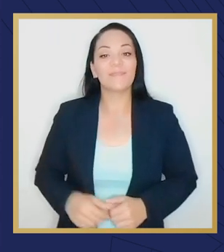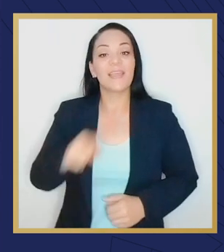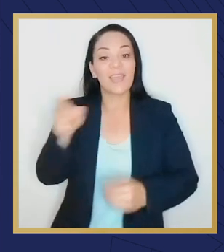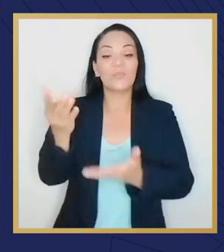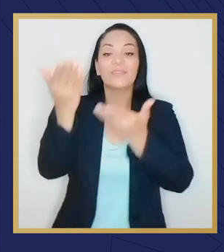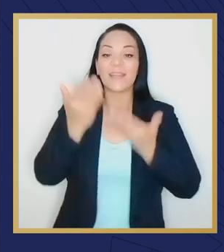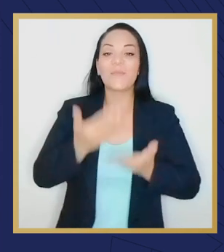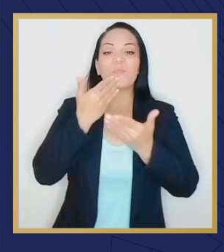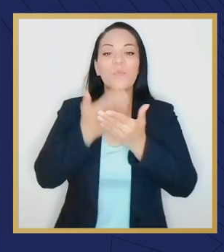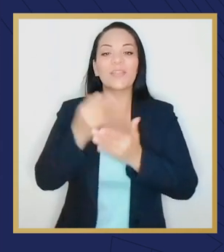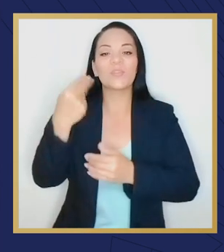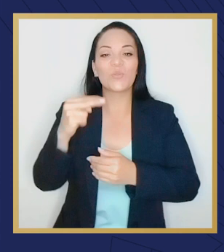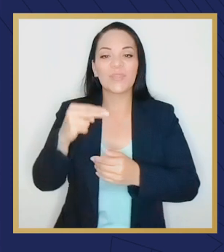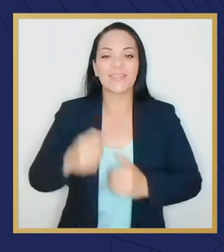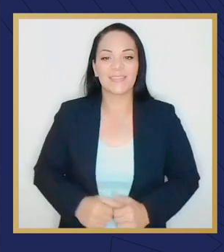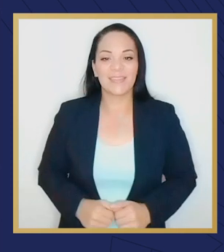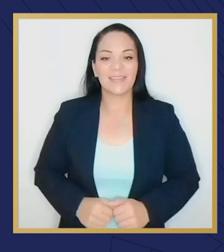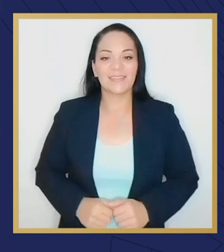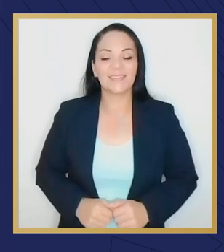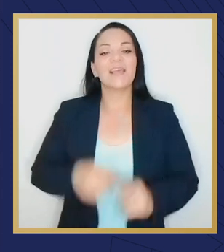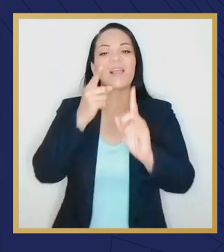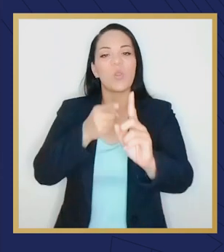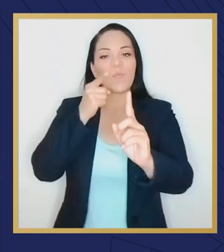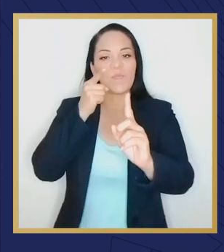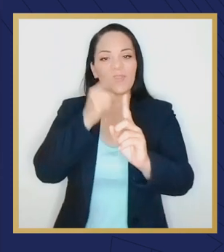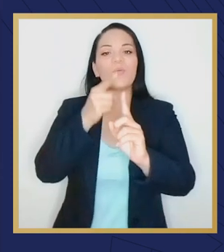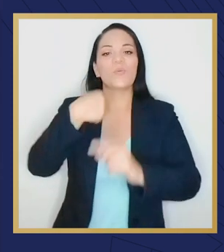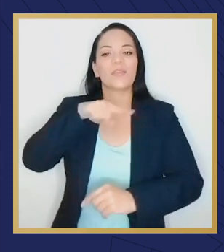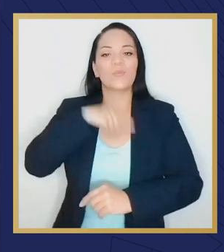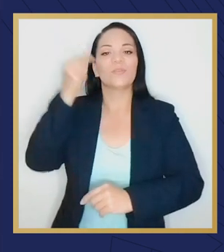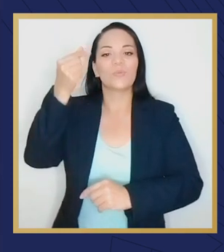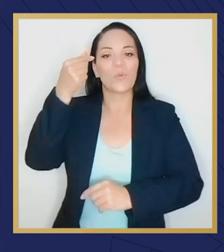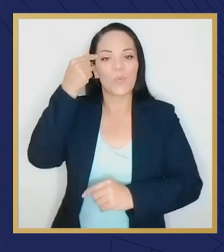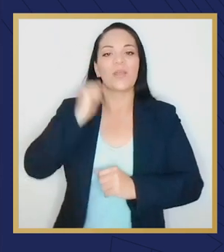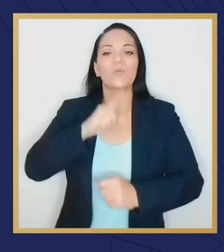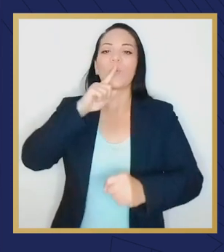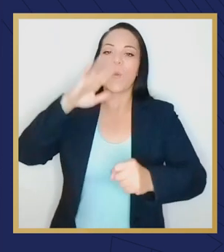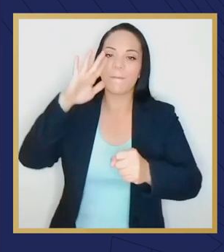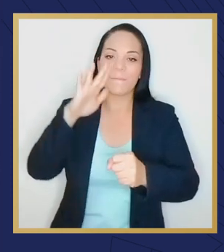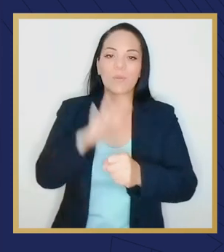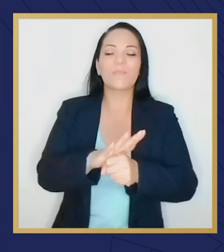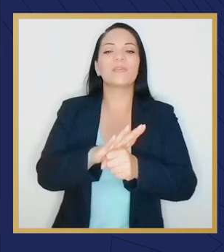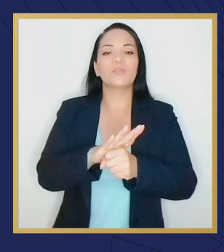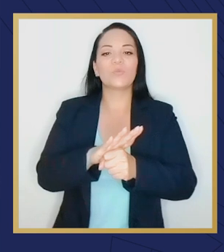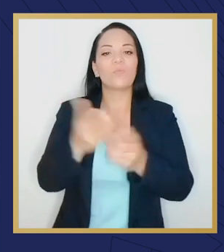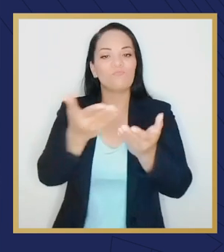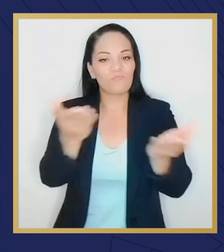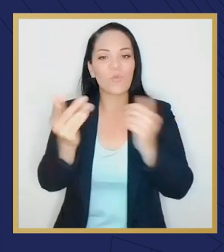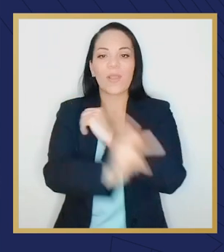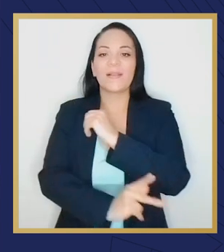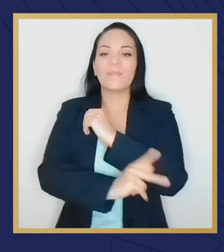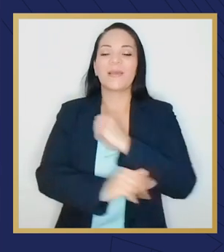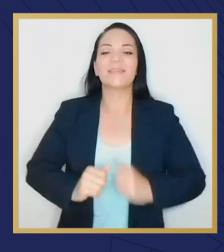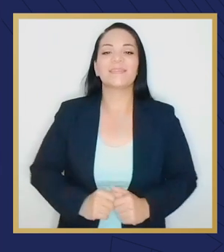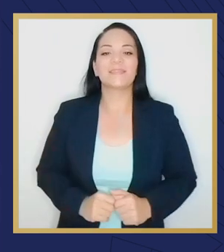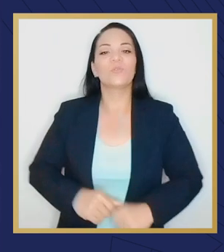traen buenas noticias sobre el objetivo de este gobierno, nuestro compromiso con la